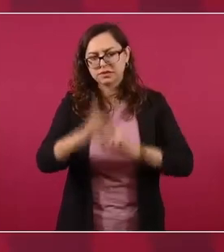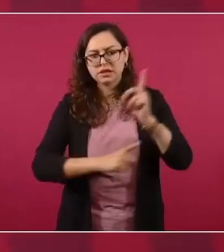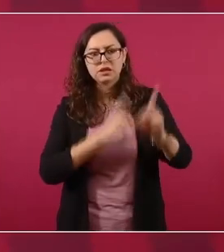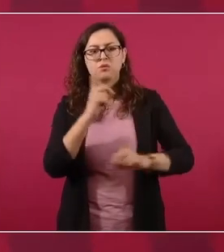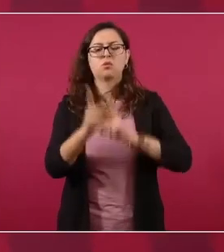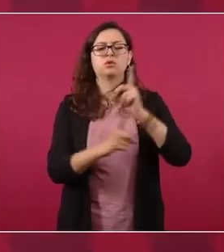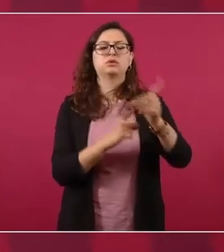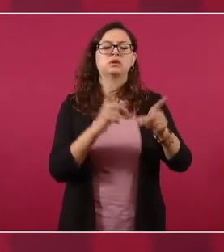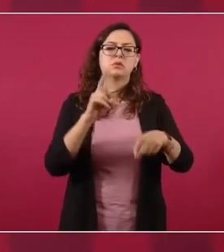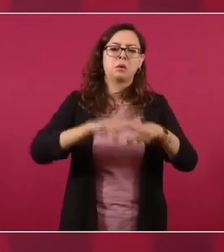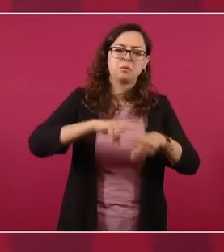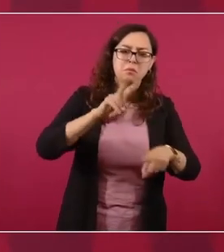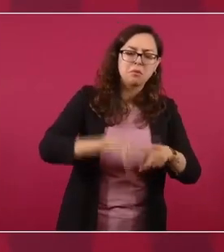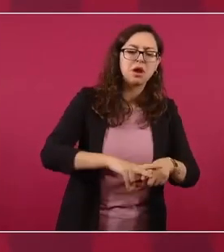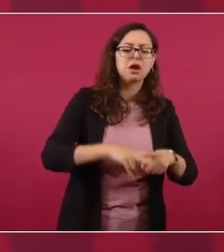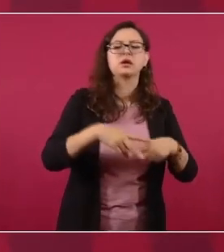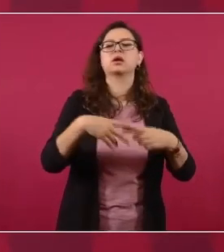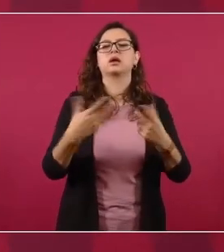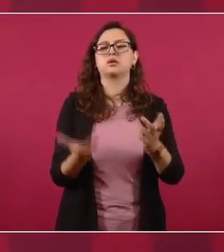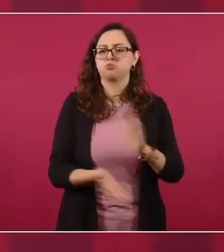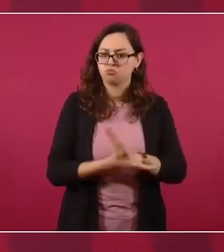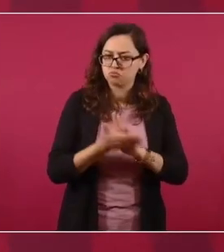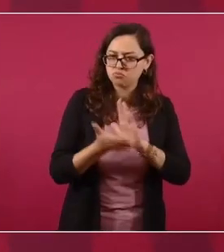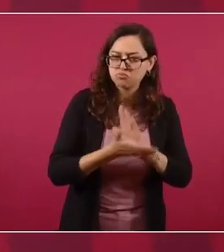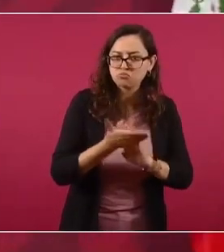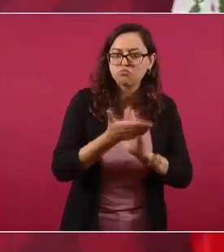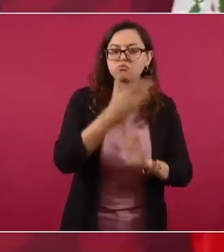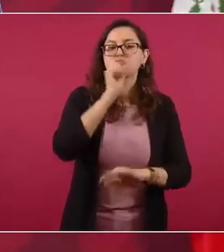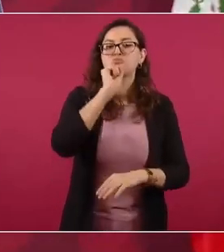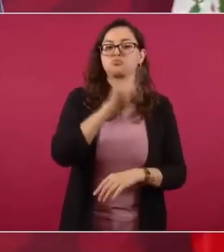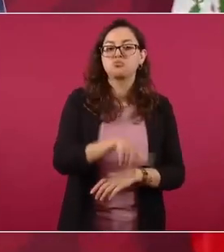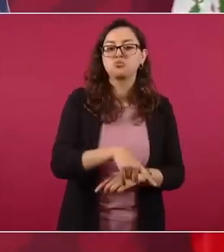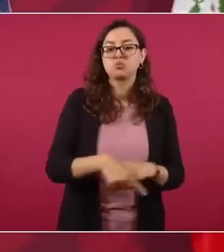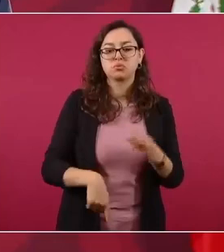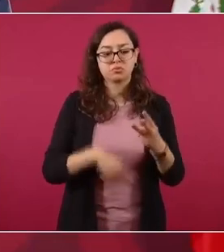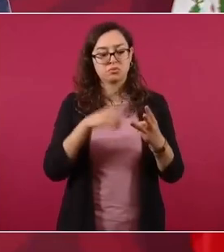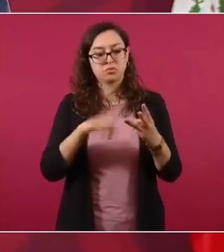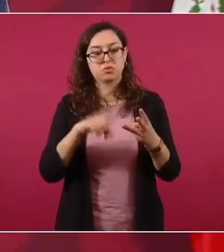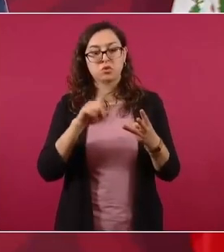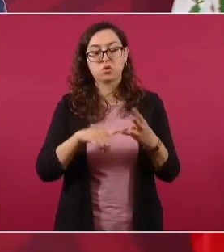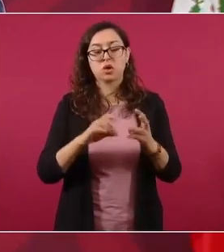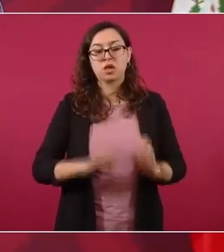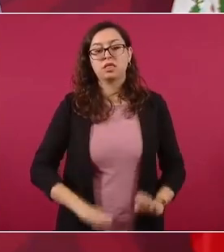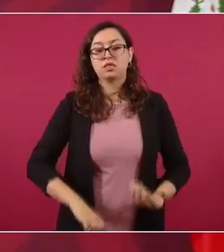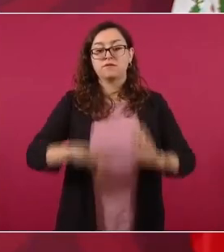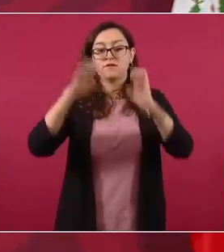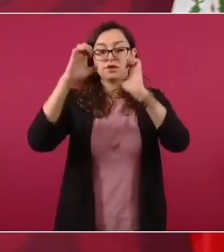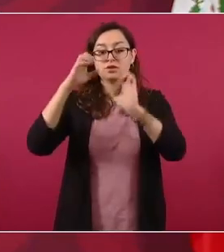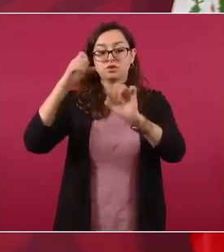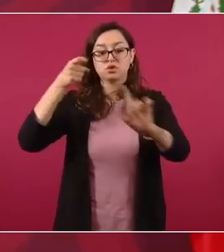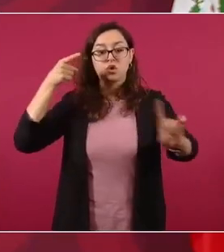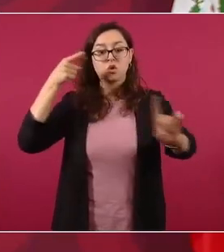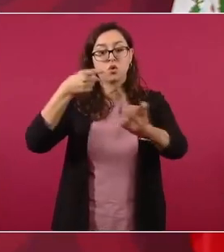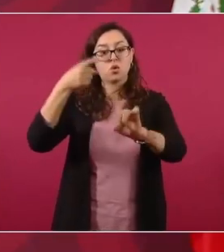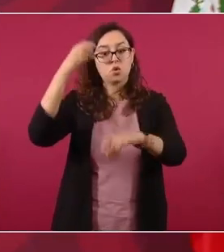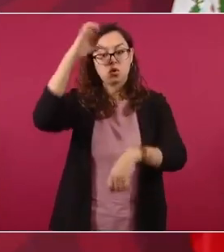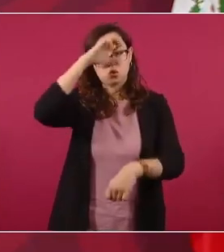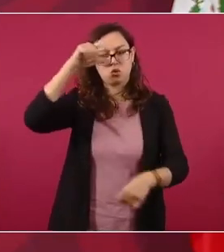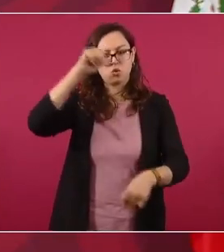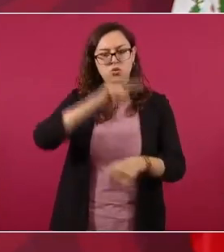y cultura, infraestructura para la cultura.